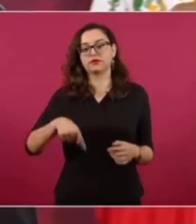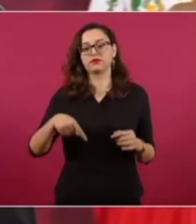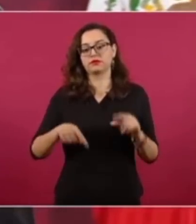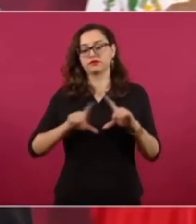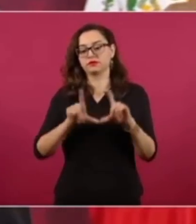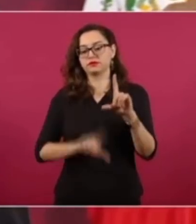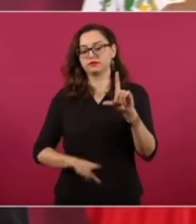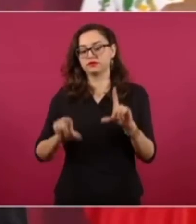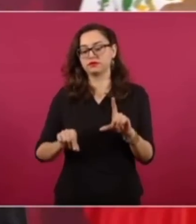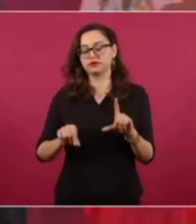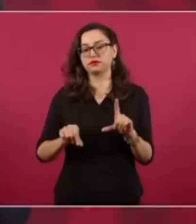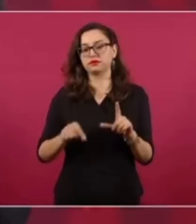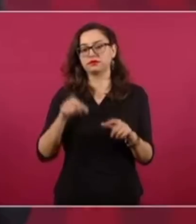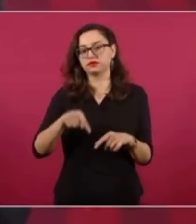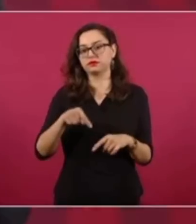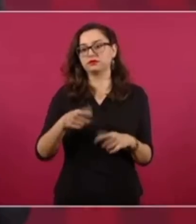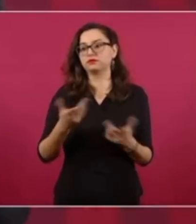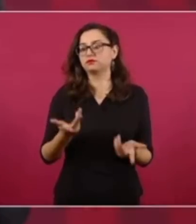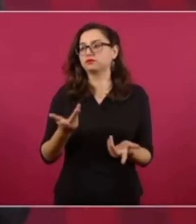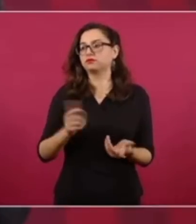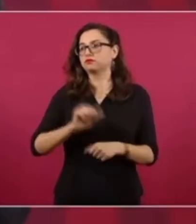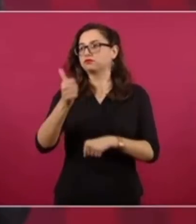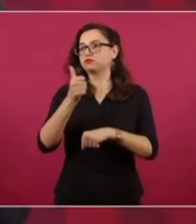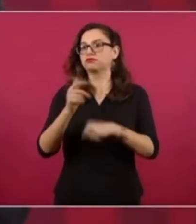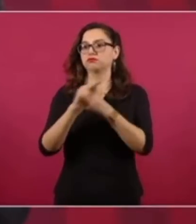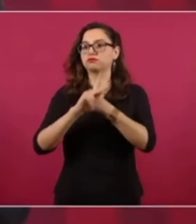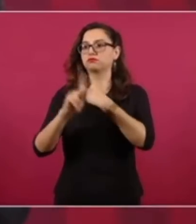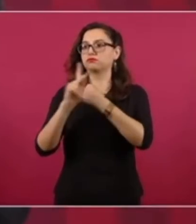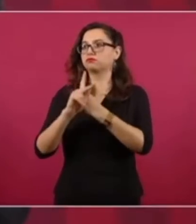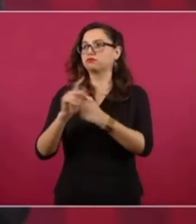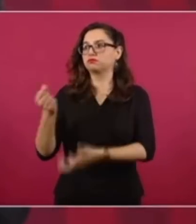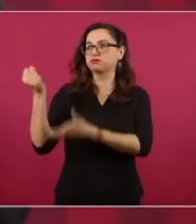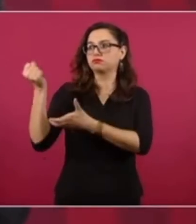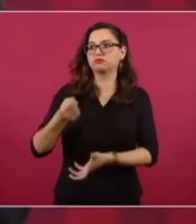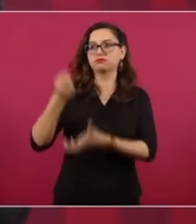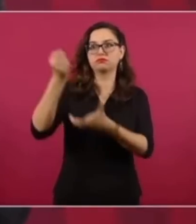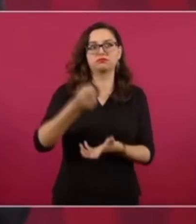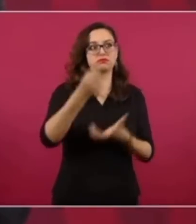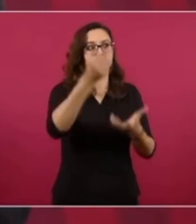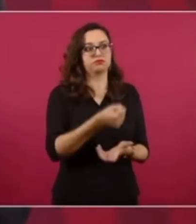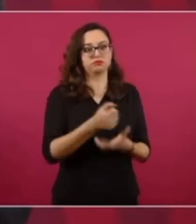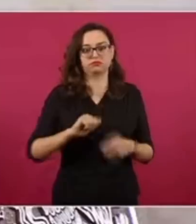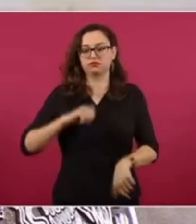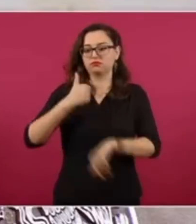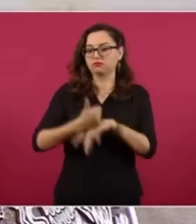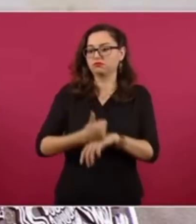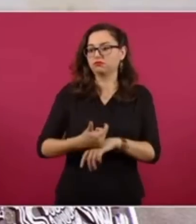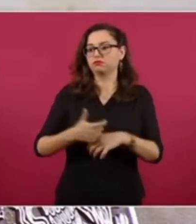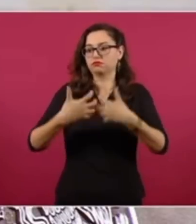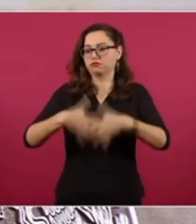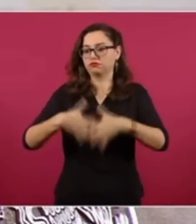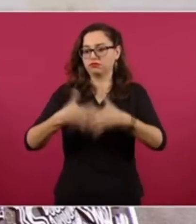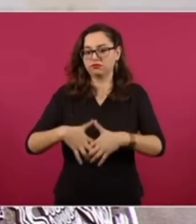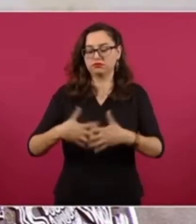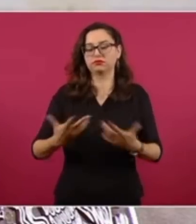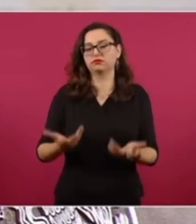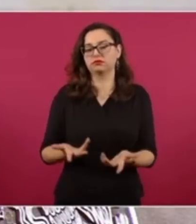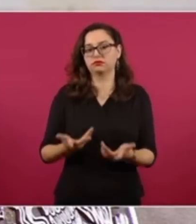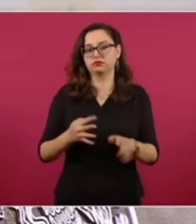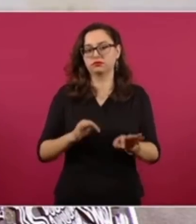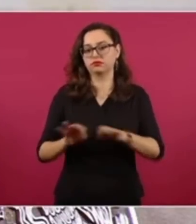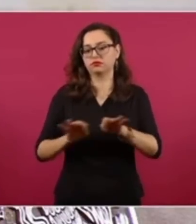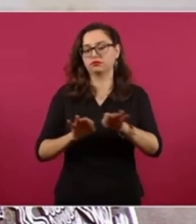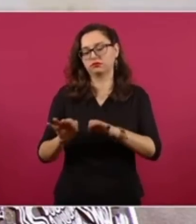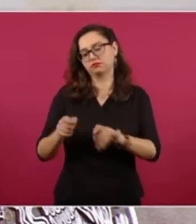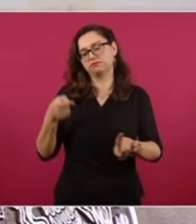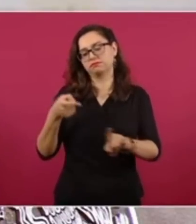atractivo y se sigan instalando plantas de la